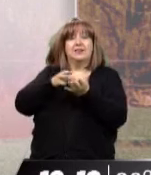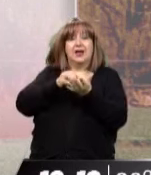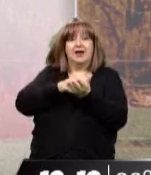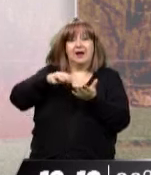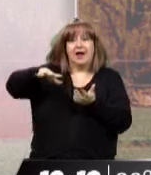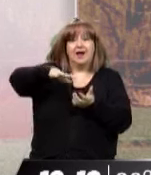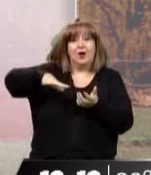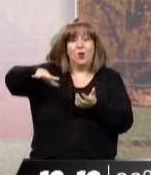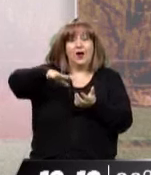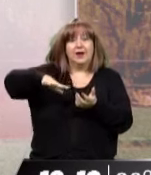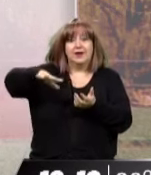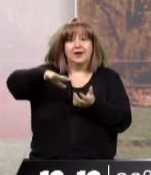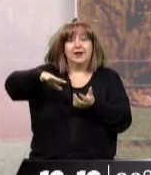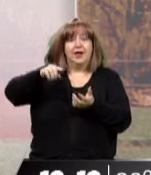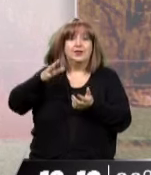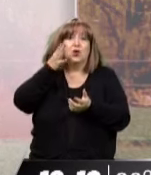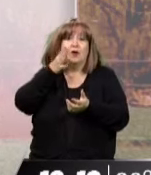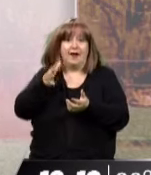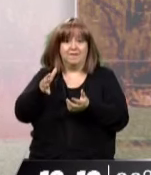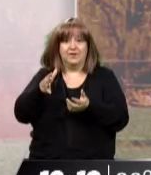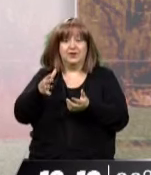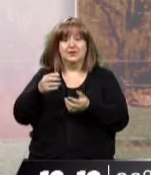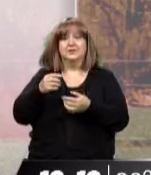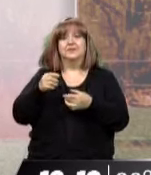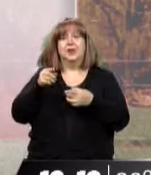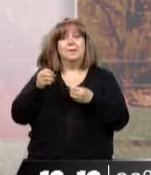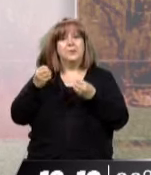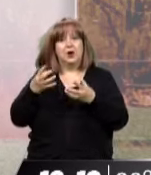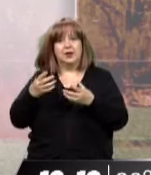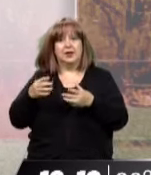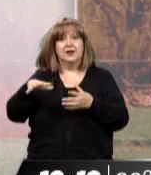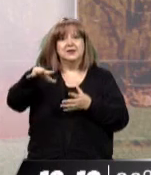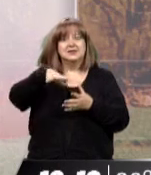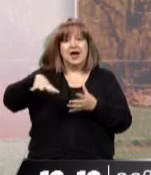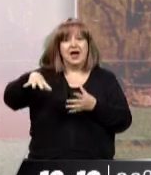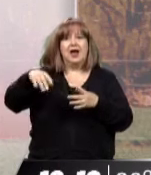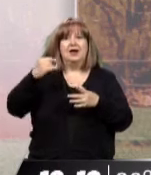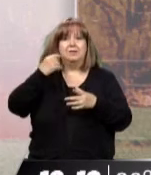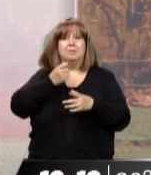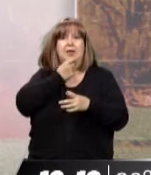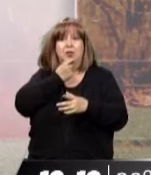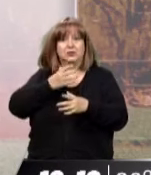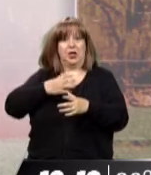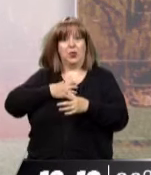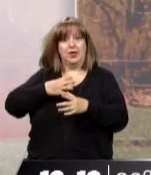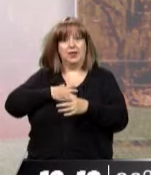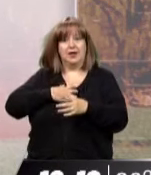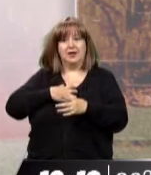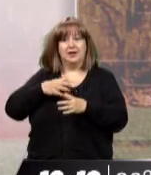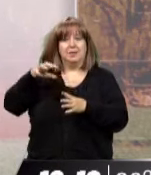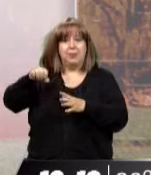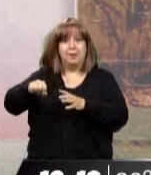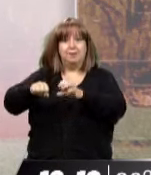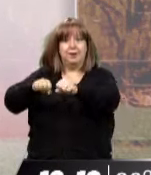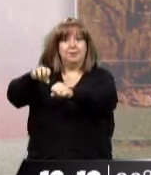delicada. Esto claramente agrava la situación, dice Suárez, no sólo por ceder una zona llena de activos provinciales, sino porque deja al descubierto